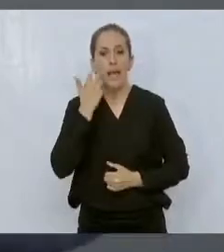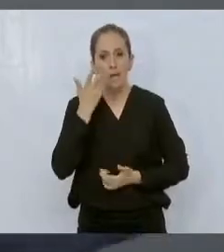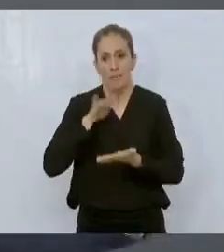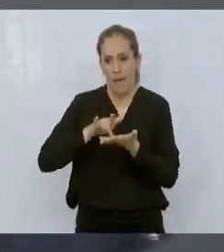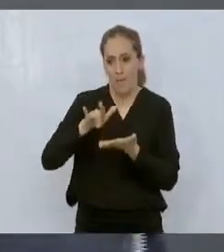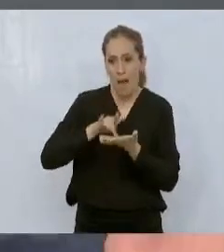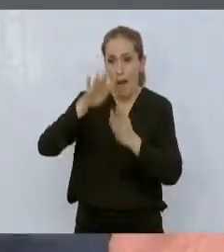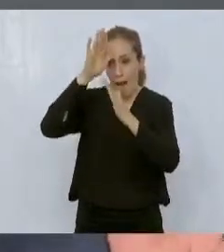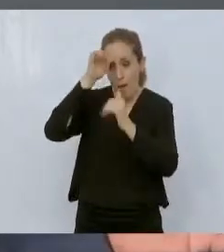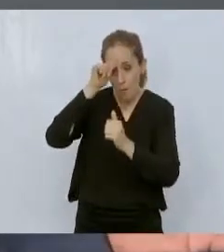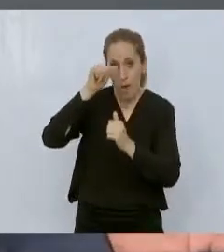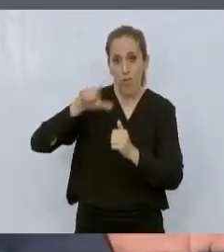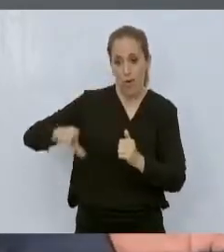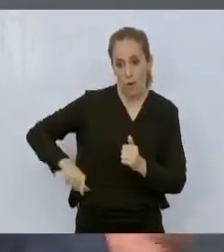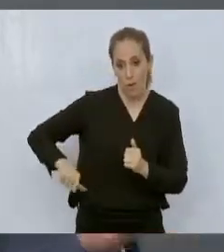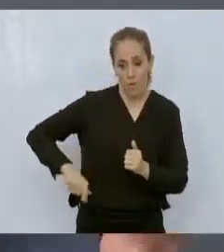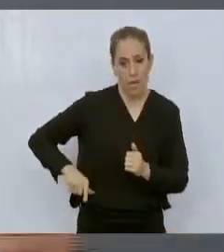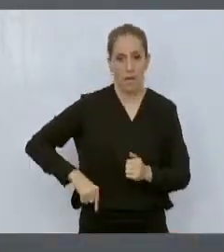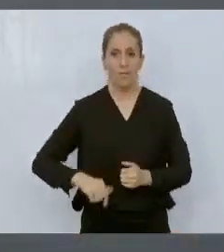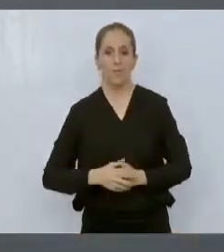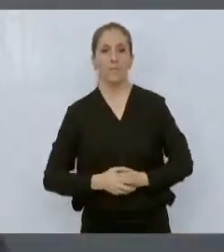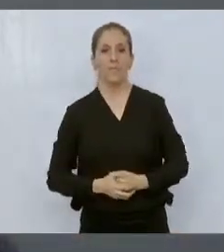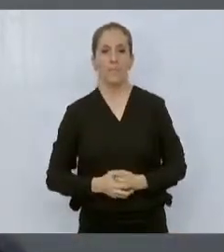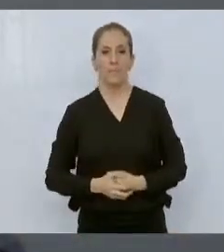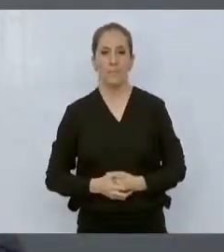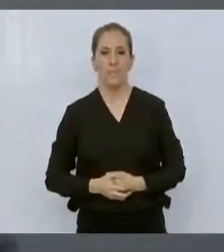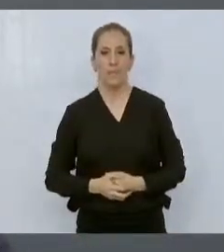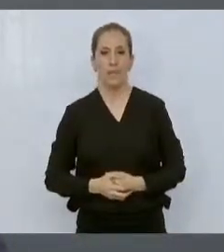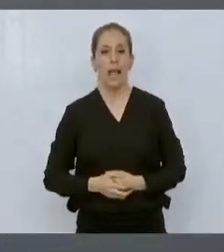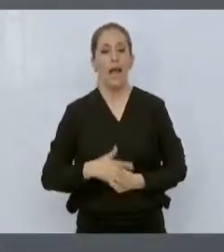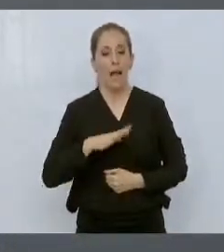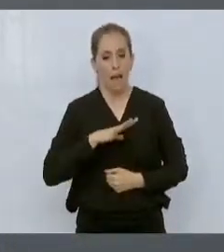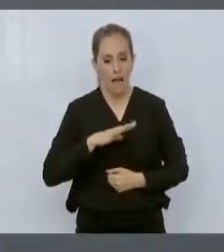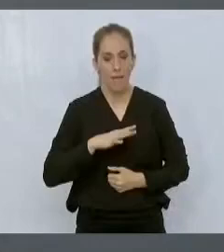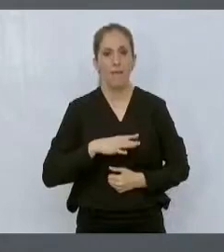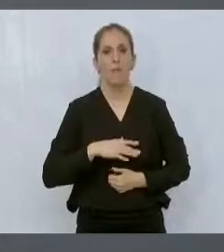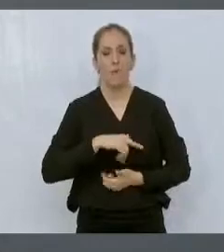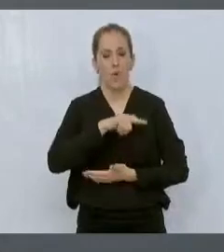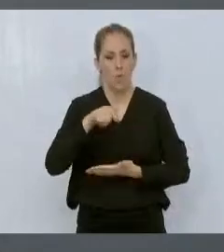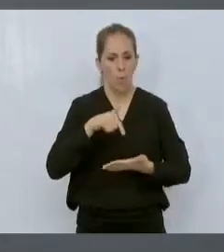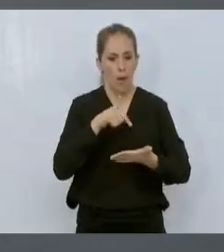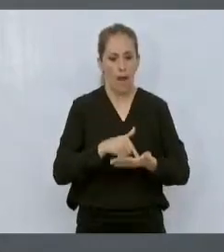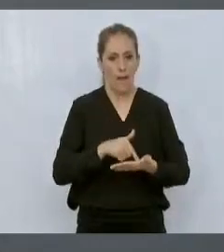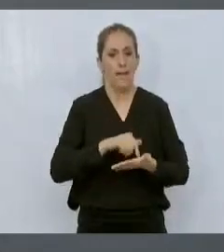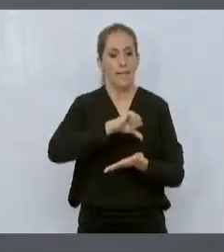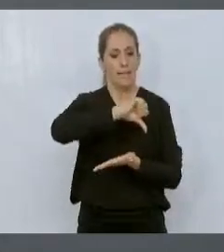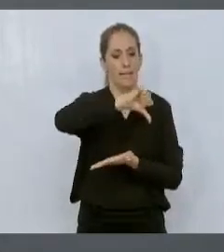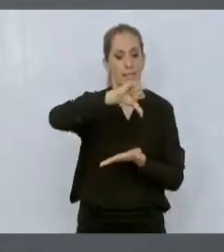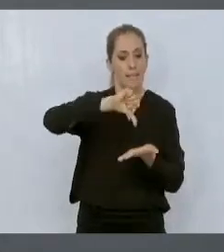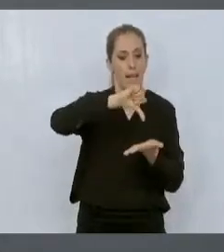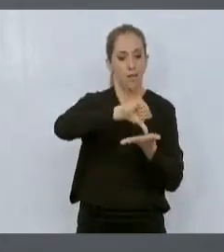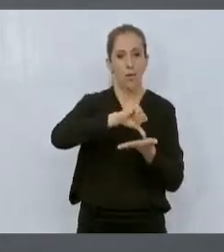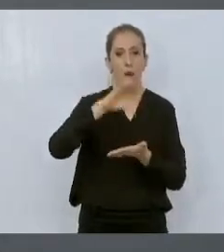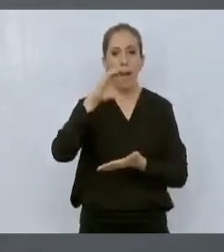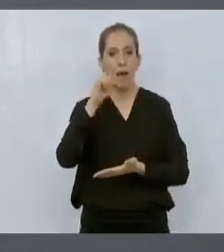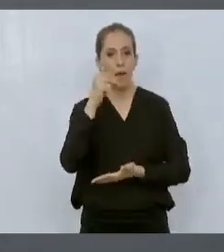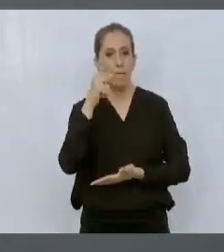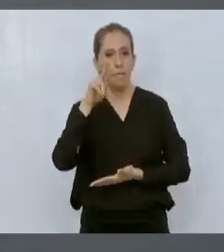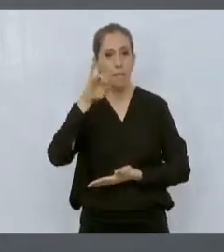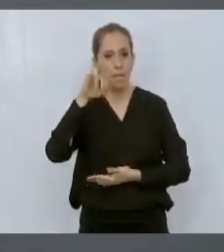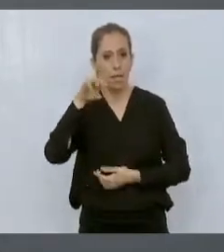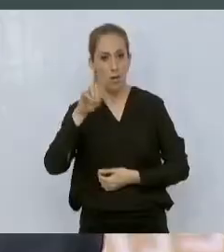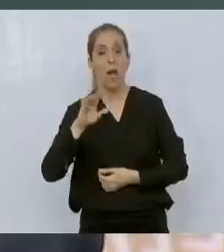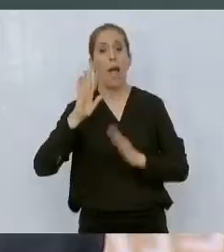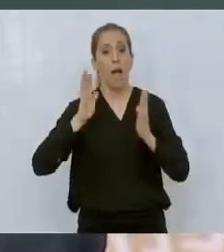Esos son los resultados de no duplicar esfuerzos. El gran centro caprino, que nos hacía mucha falta. Nuestros muchachos se fueron a